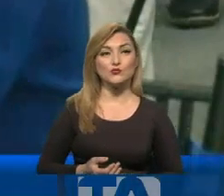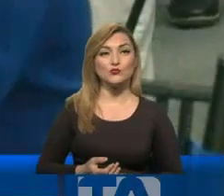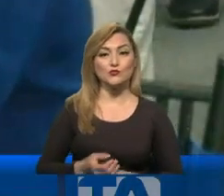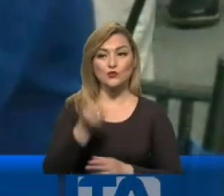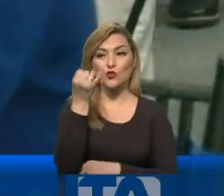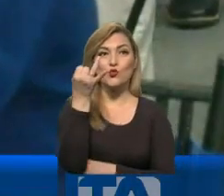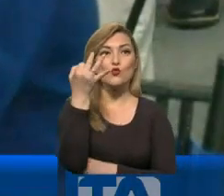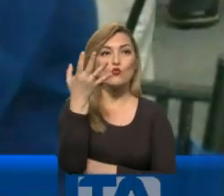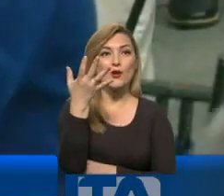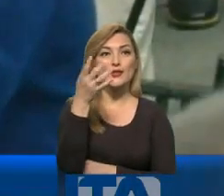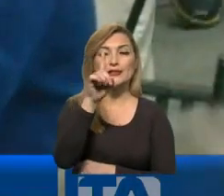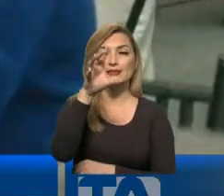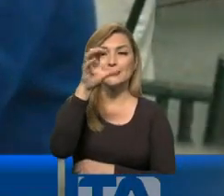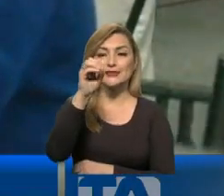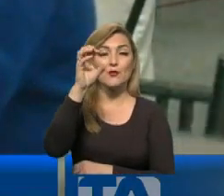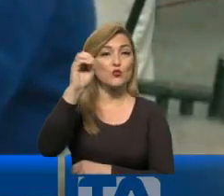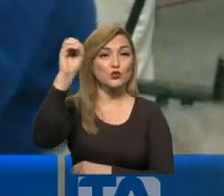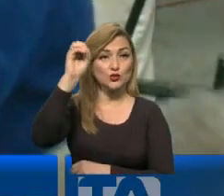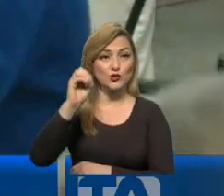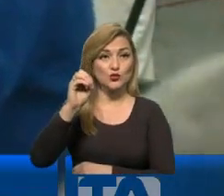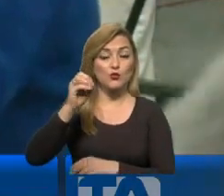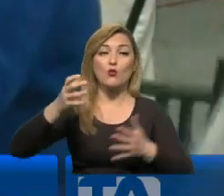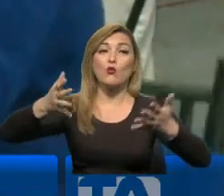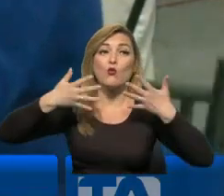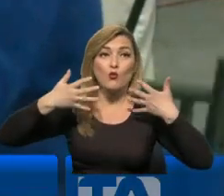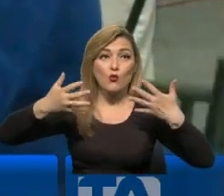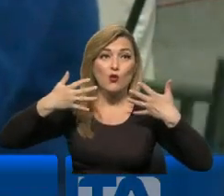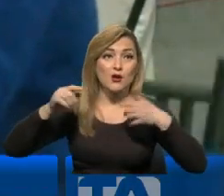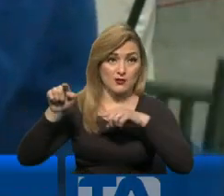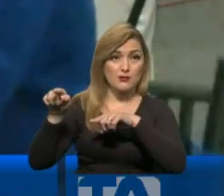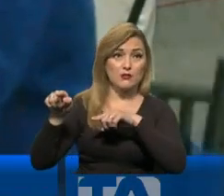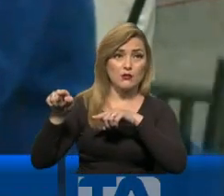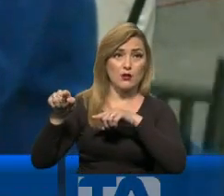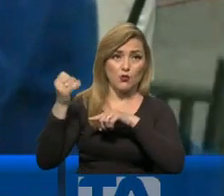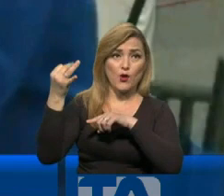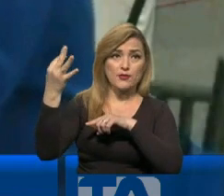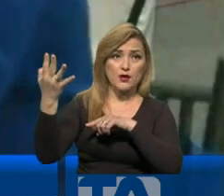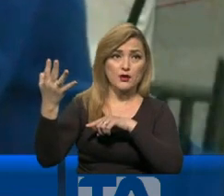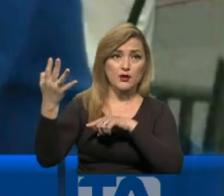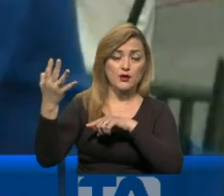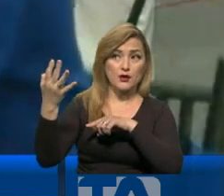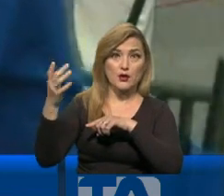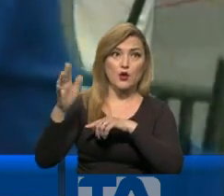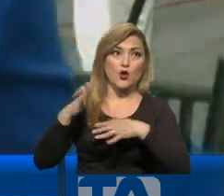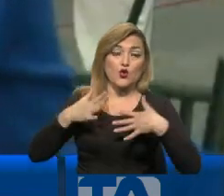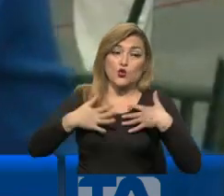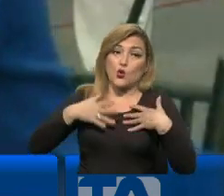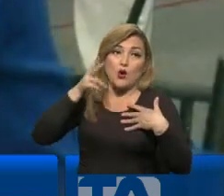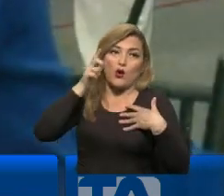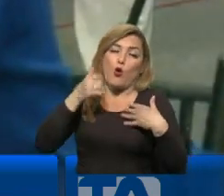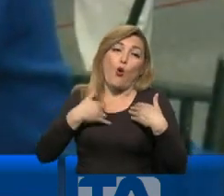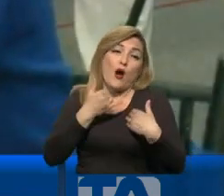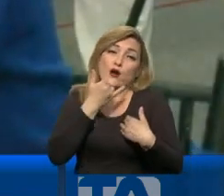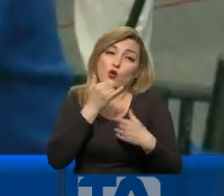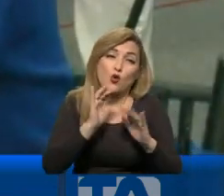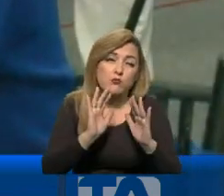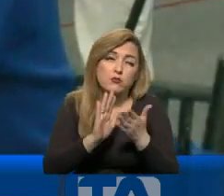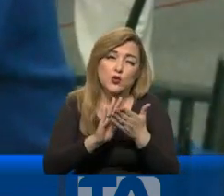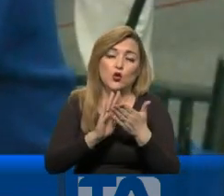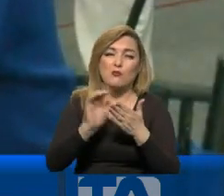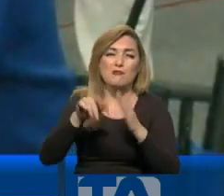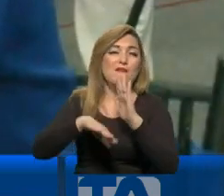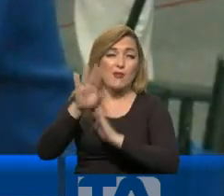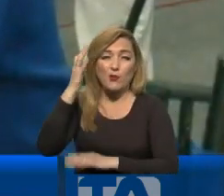de la ciudad de Guayaquil, que creo yo, usted me corrige si estoy equivocado, es su mayor